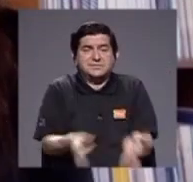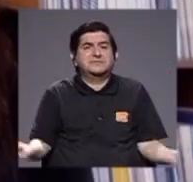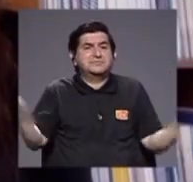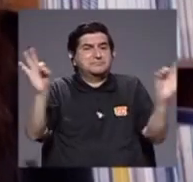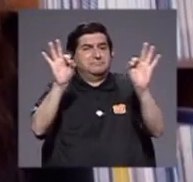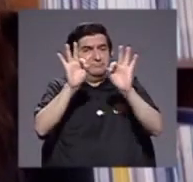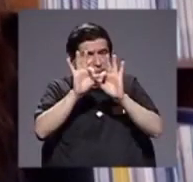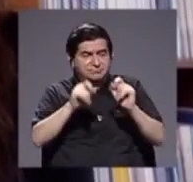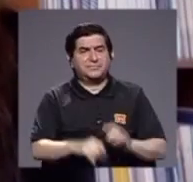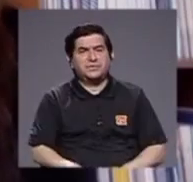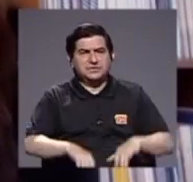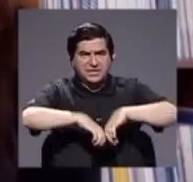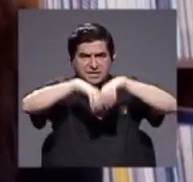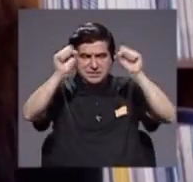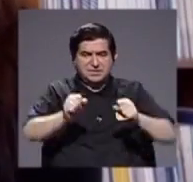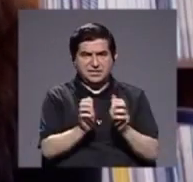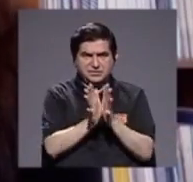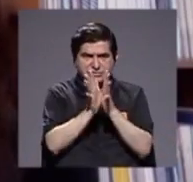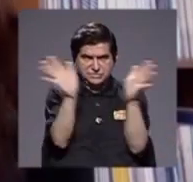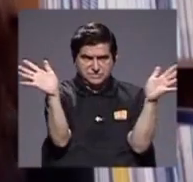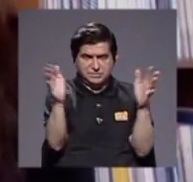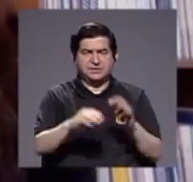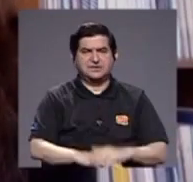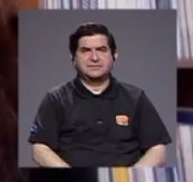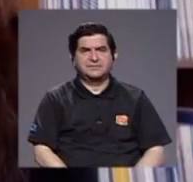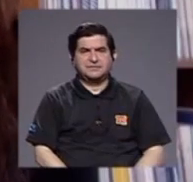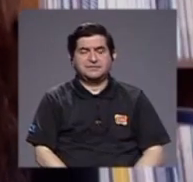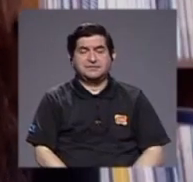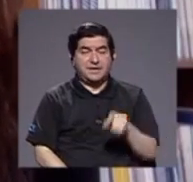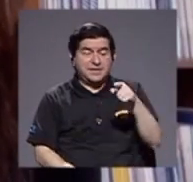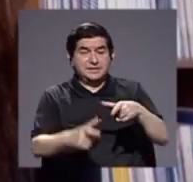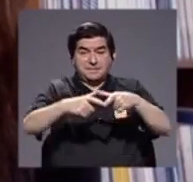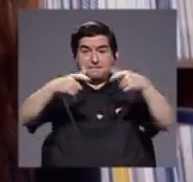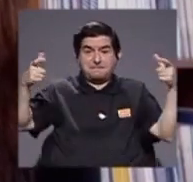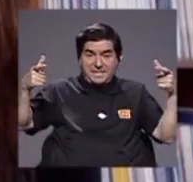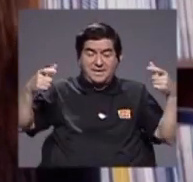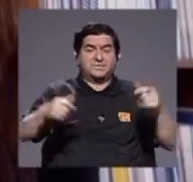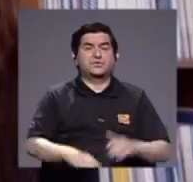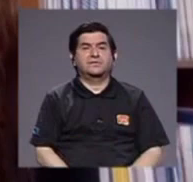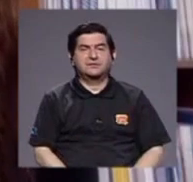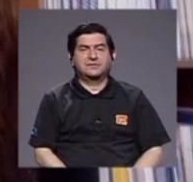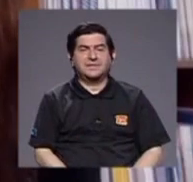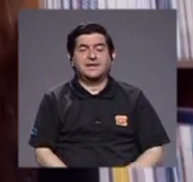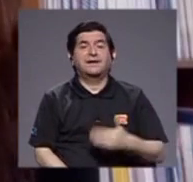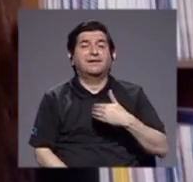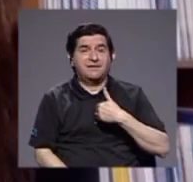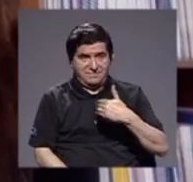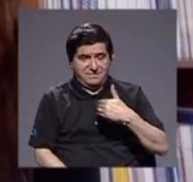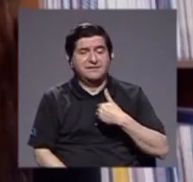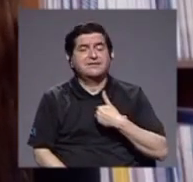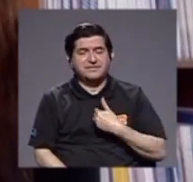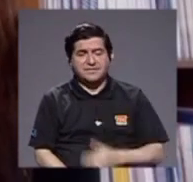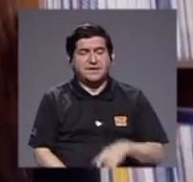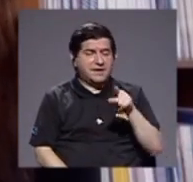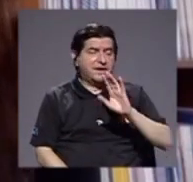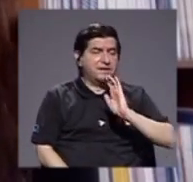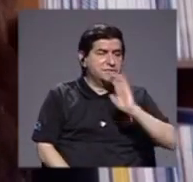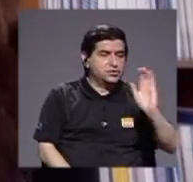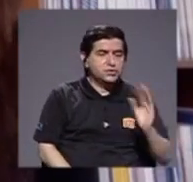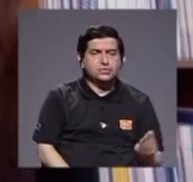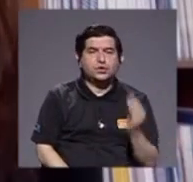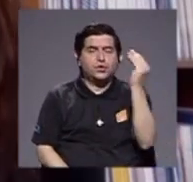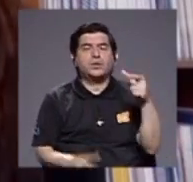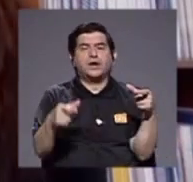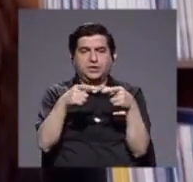que efectivamente el sistema público, que es el mayoritario en términos de asistencia, tenga una, esos niños y jóvenes tengan